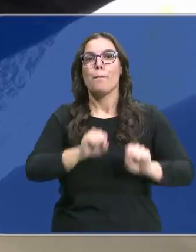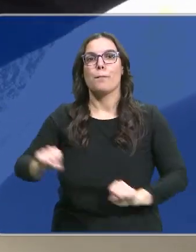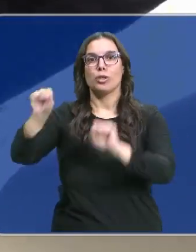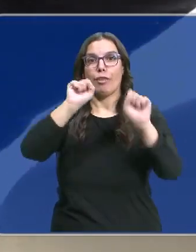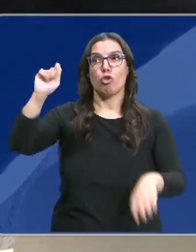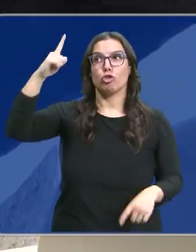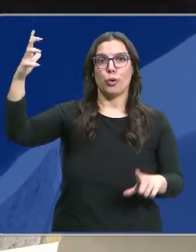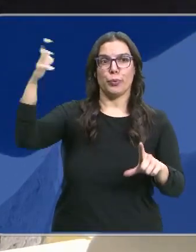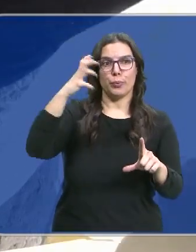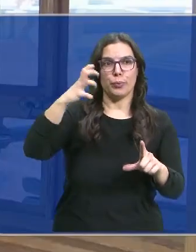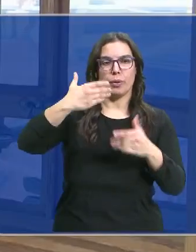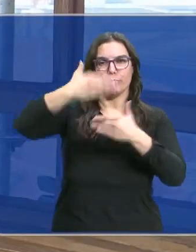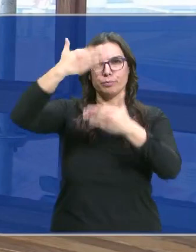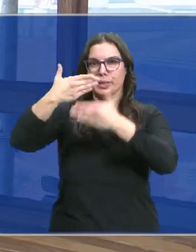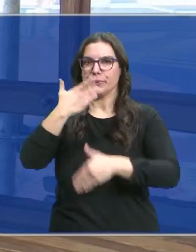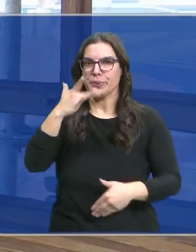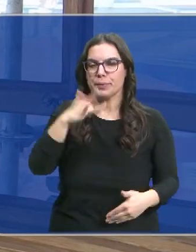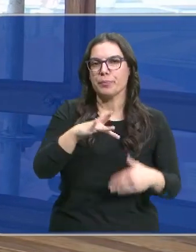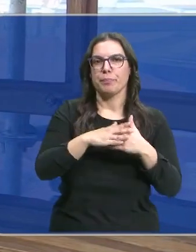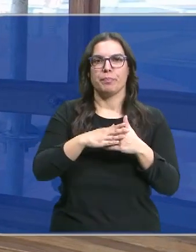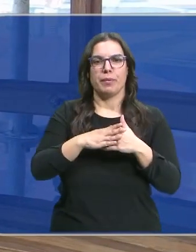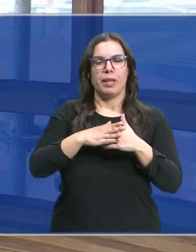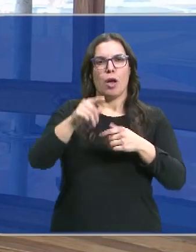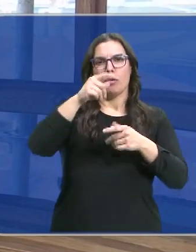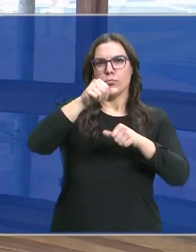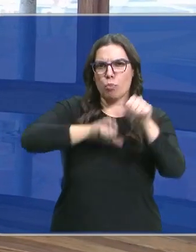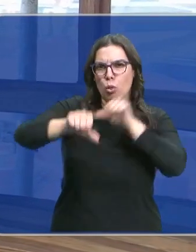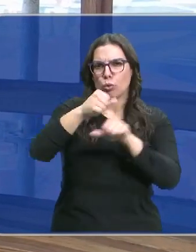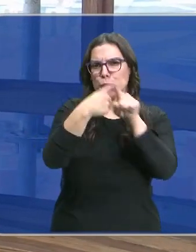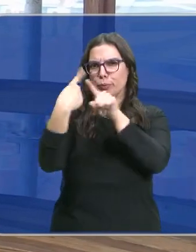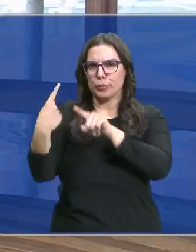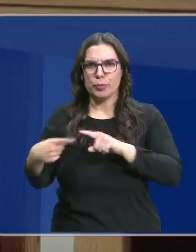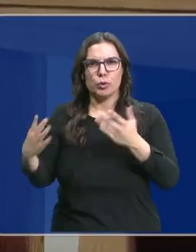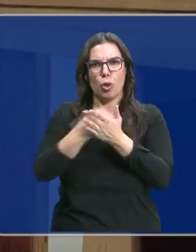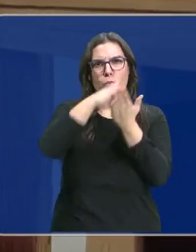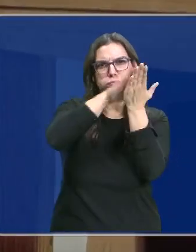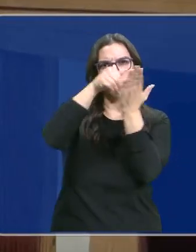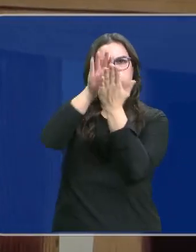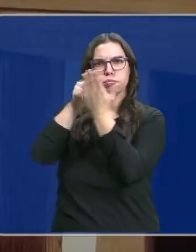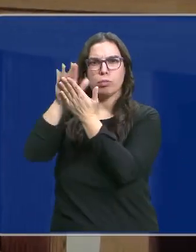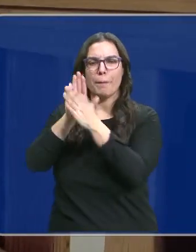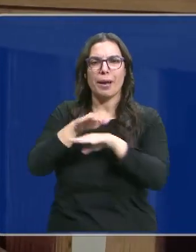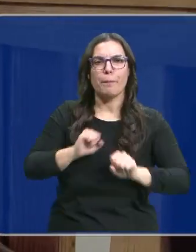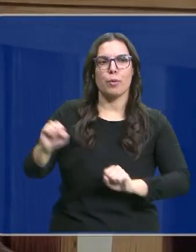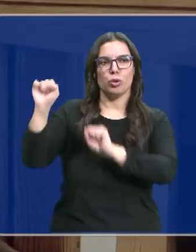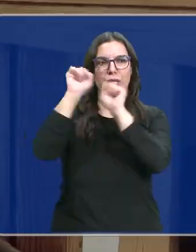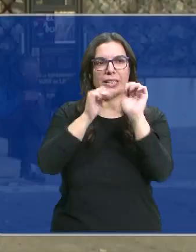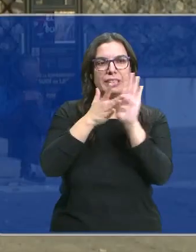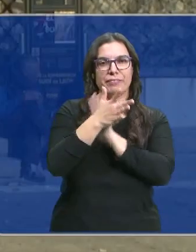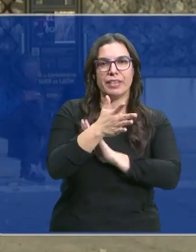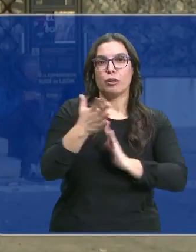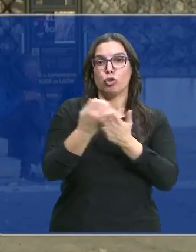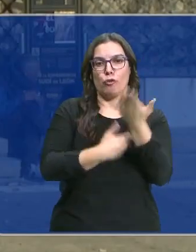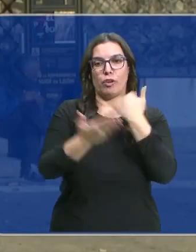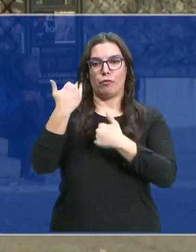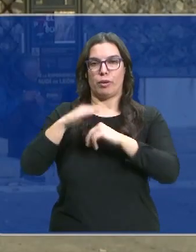vidrieras. Con amoladoras, con rotor vitales, con formones, con rasquetas o con gubias. El caso es sacar todo el barniz.